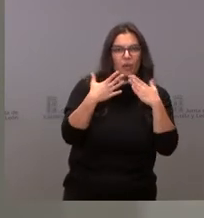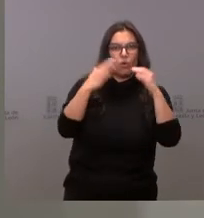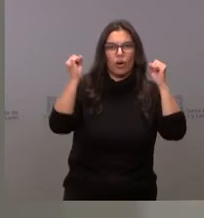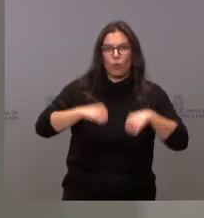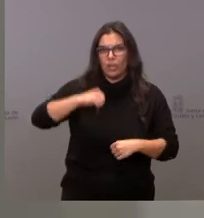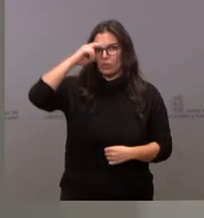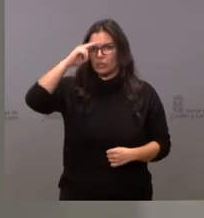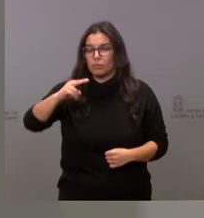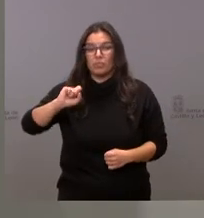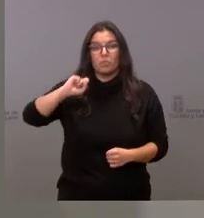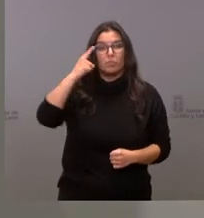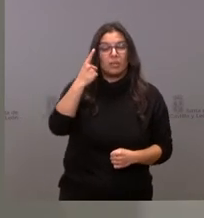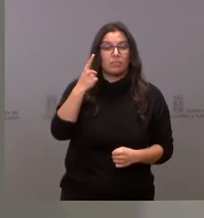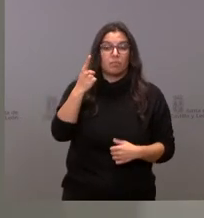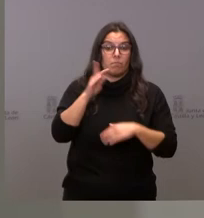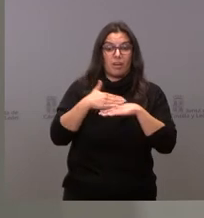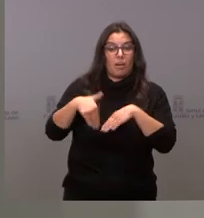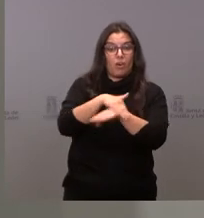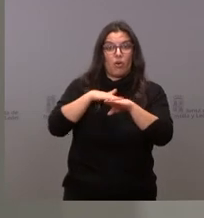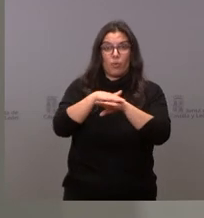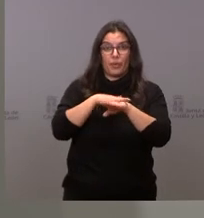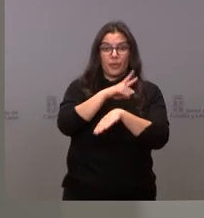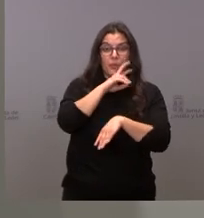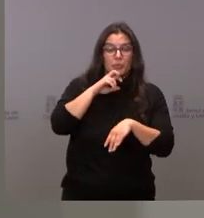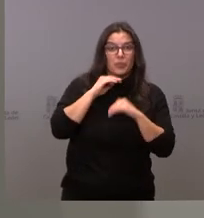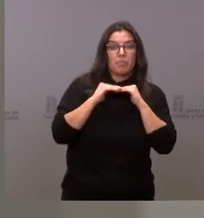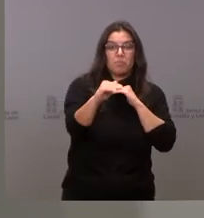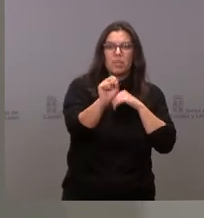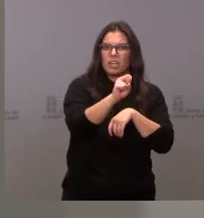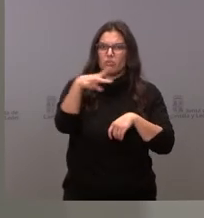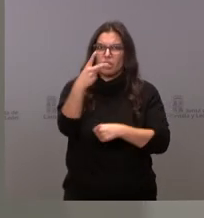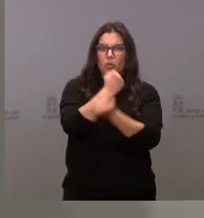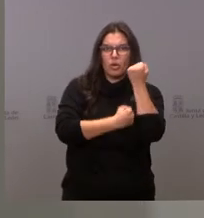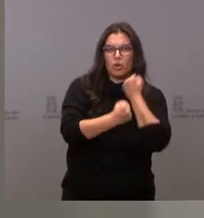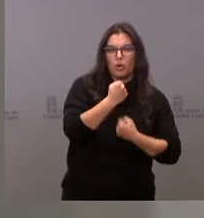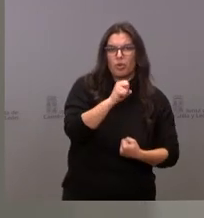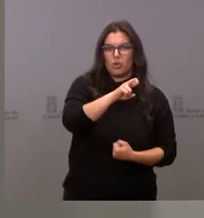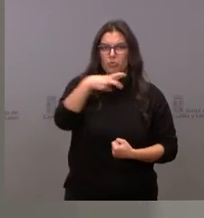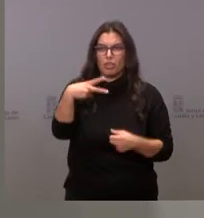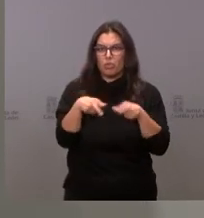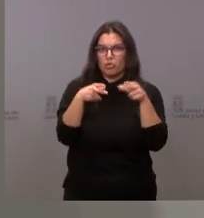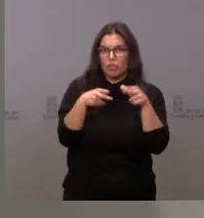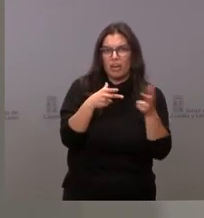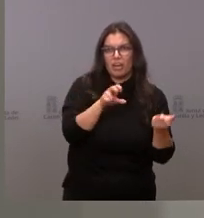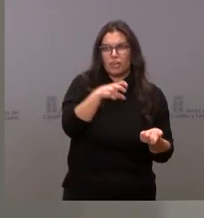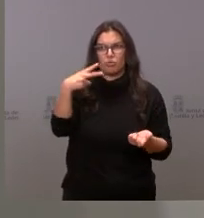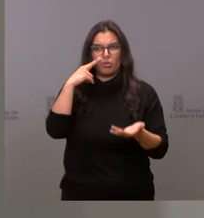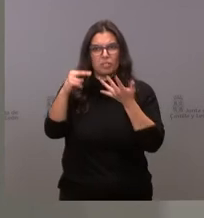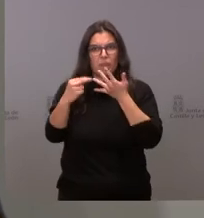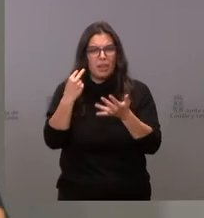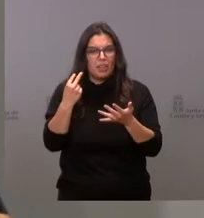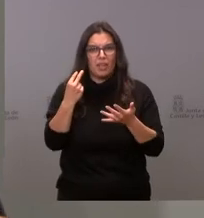y sobre todo para mantener un gobierno que está teniendo unos resultados económicos sociales y de transparencia